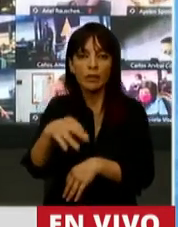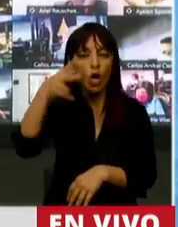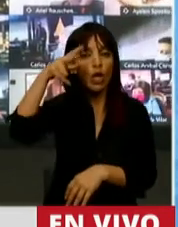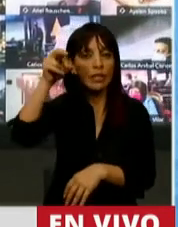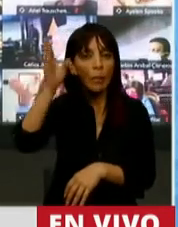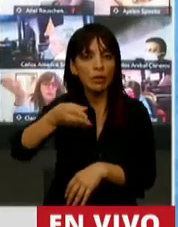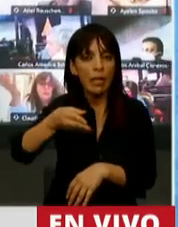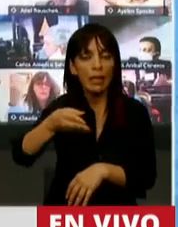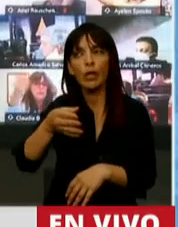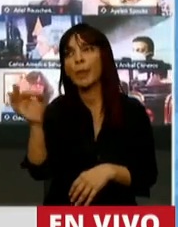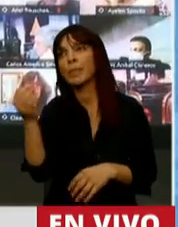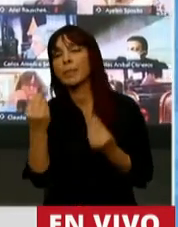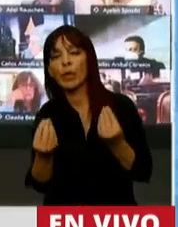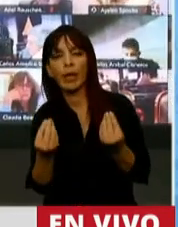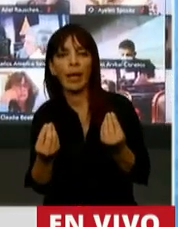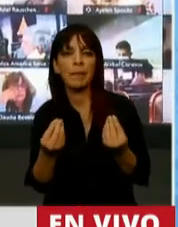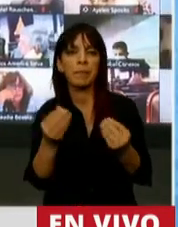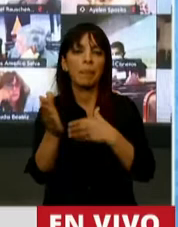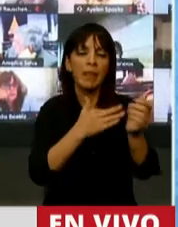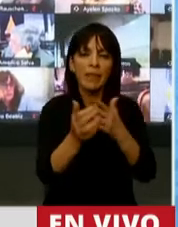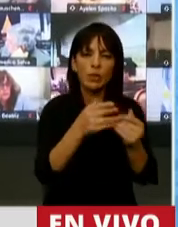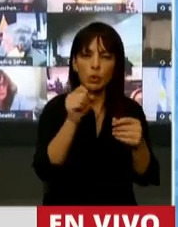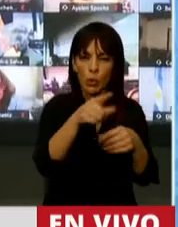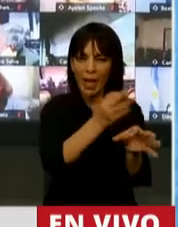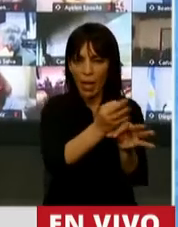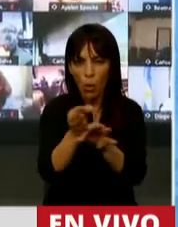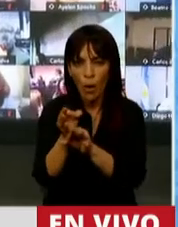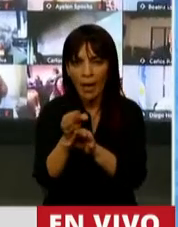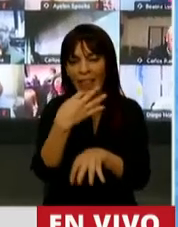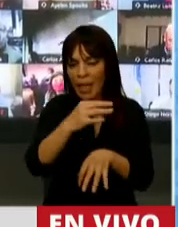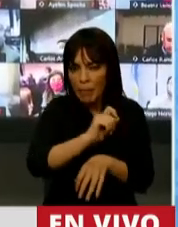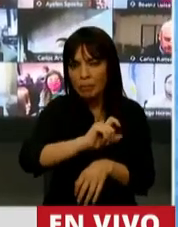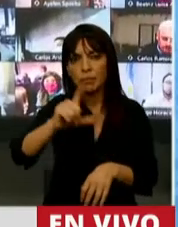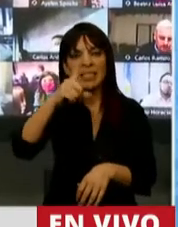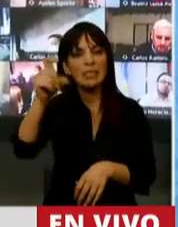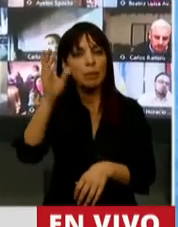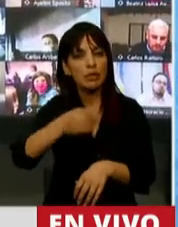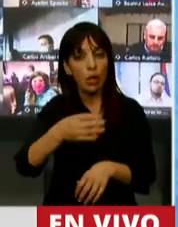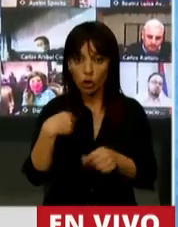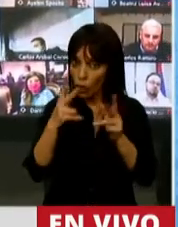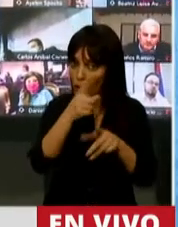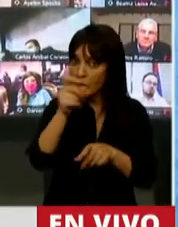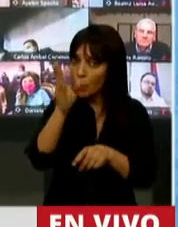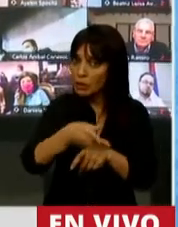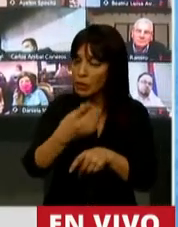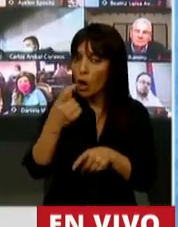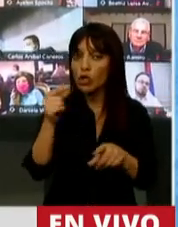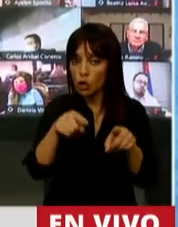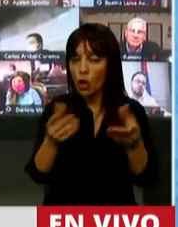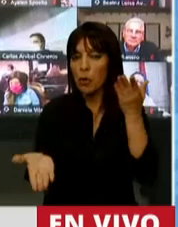% más, porque la infraestructura escolar tenga el 100% más. Cuando yo digo 100% estoy